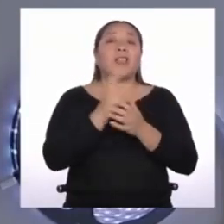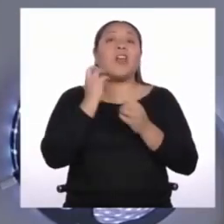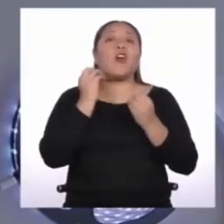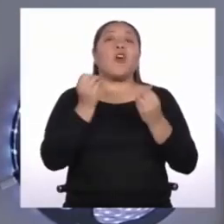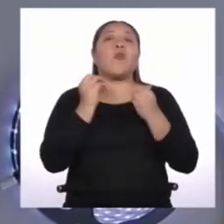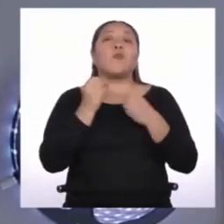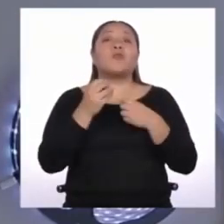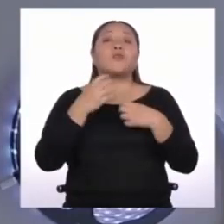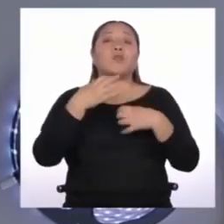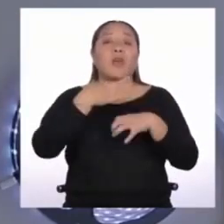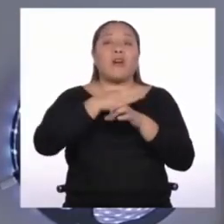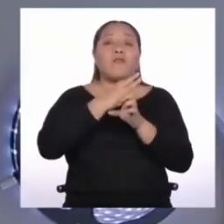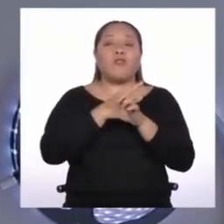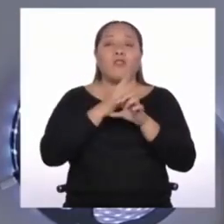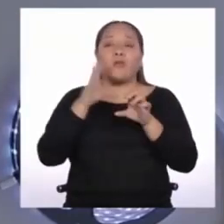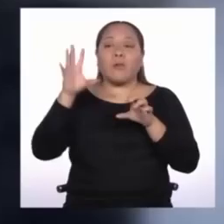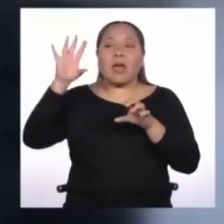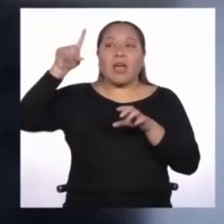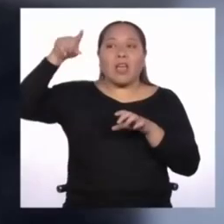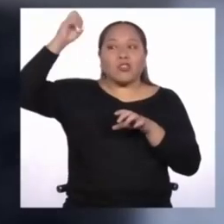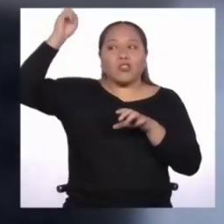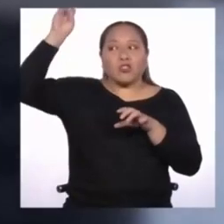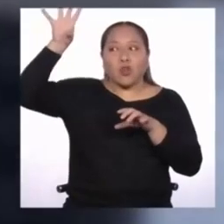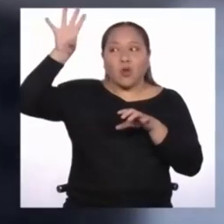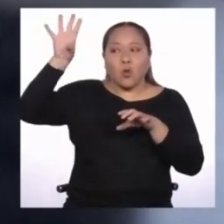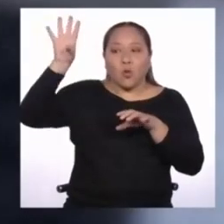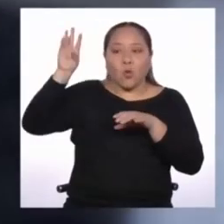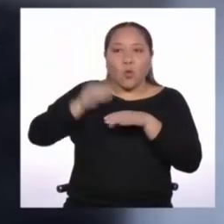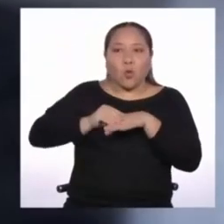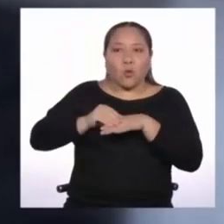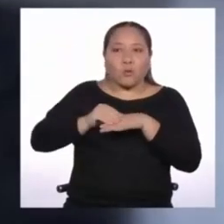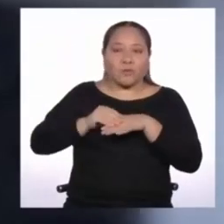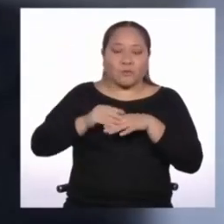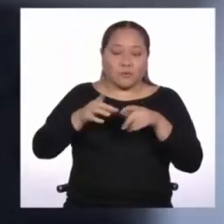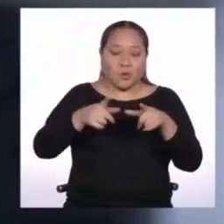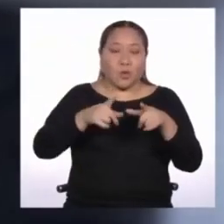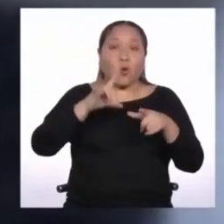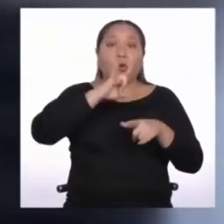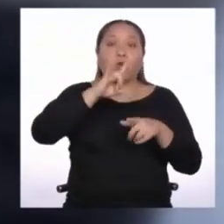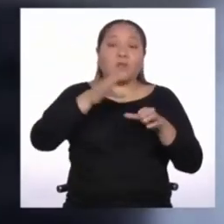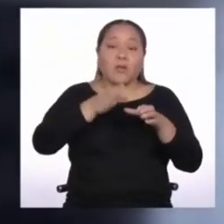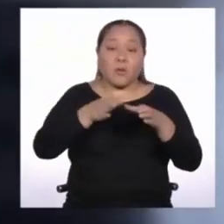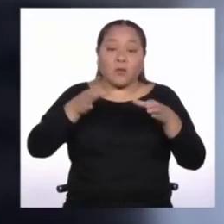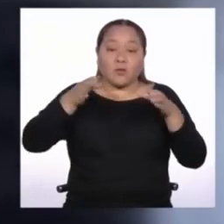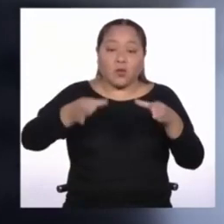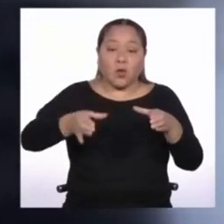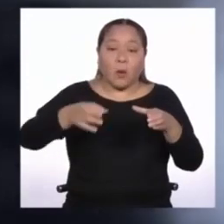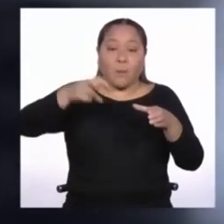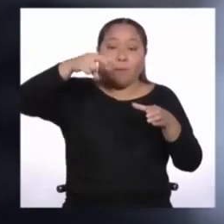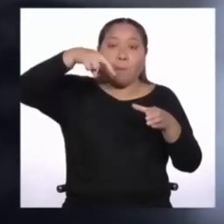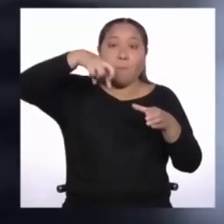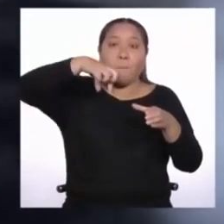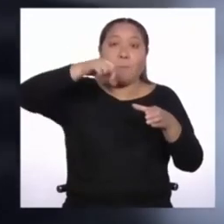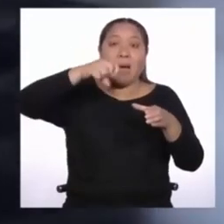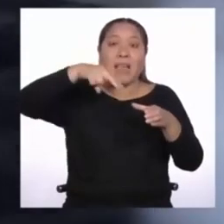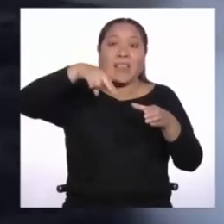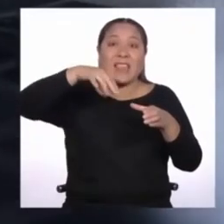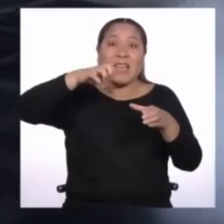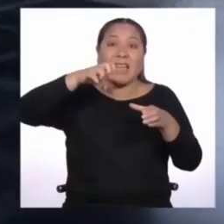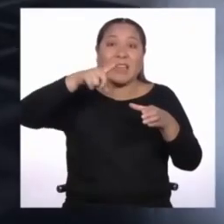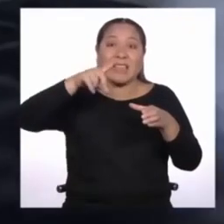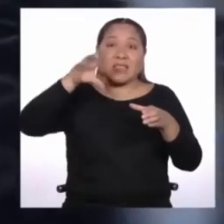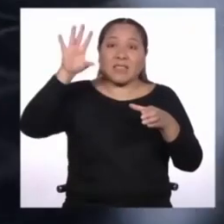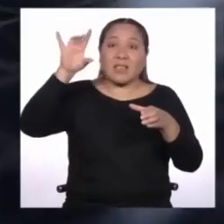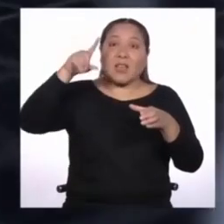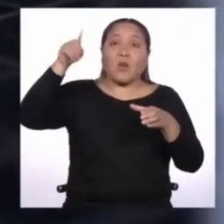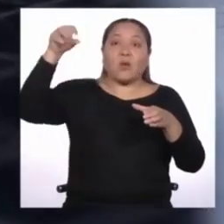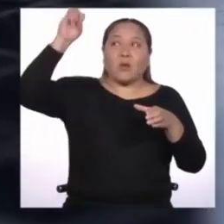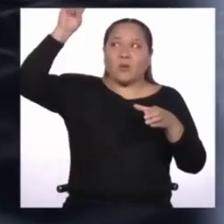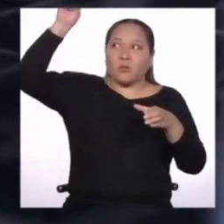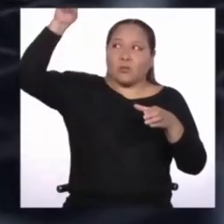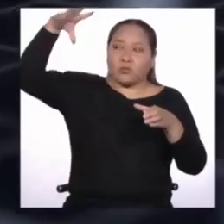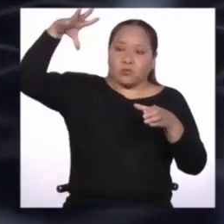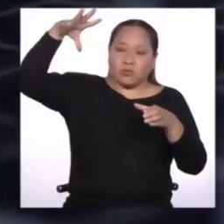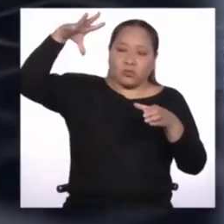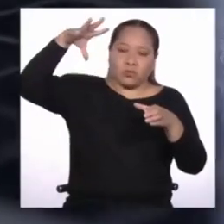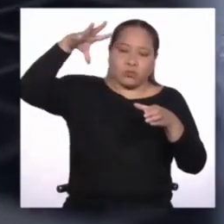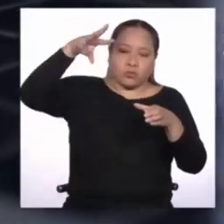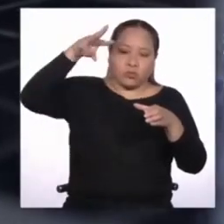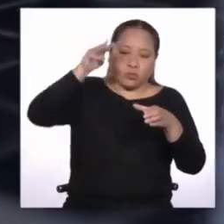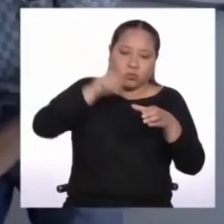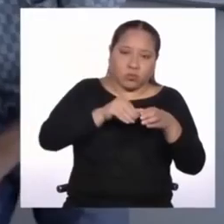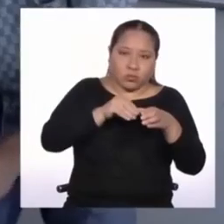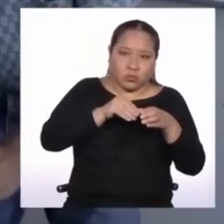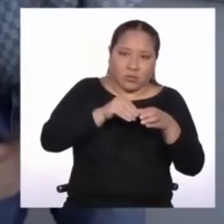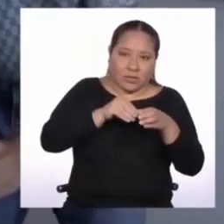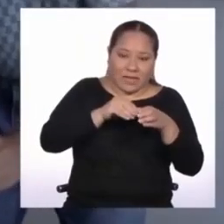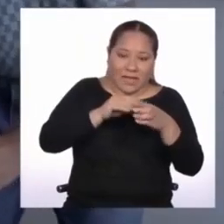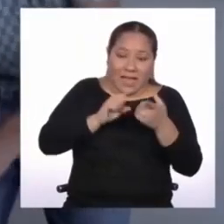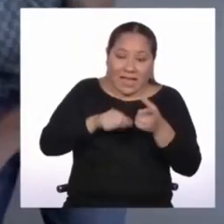un sistema con energía solar. Entonces, comenzamos con los paneles solares, que son los que reciben la energía del sol y la transforman